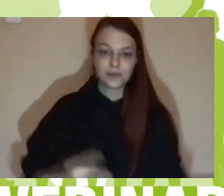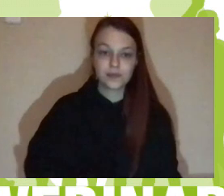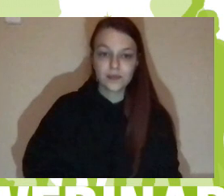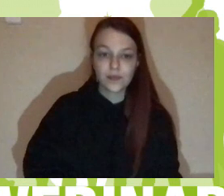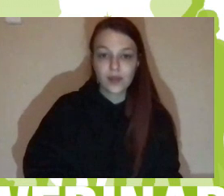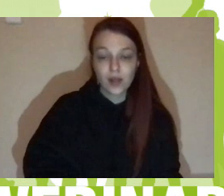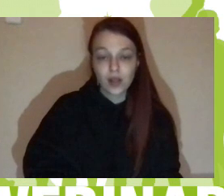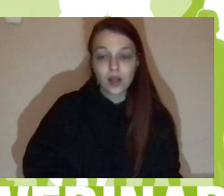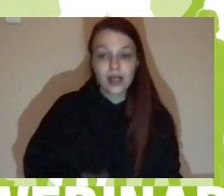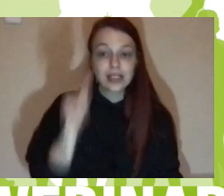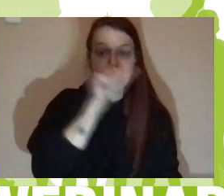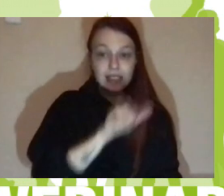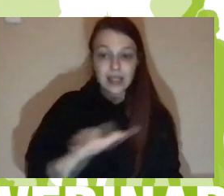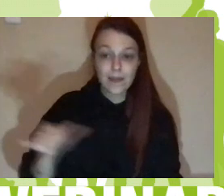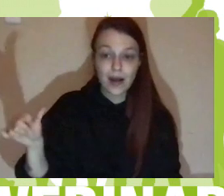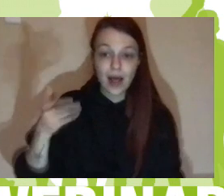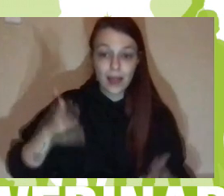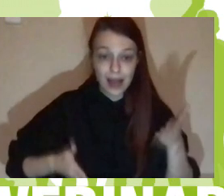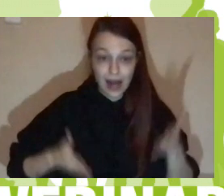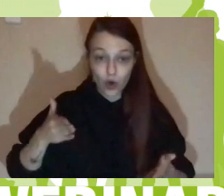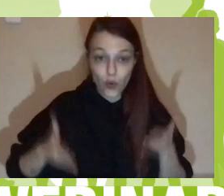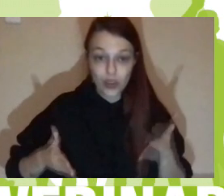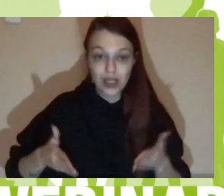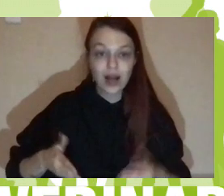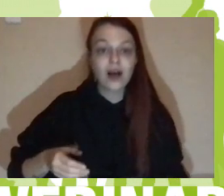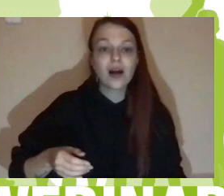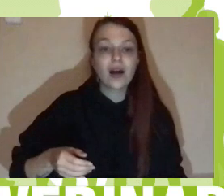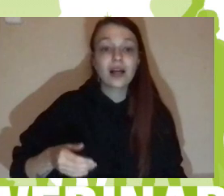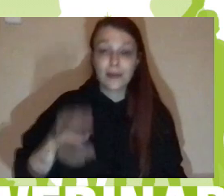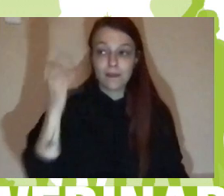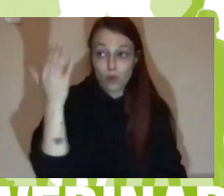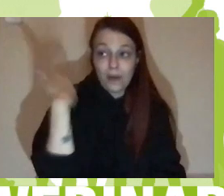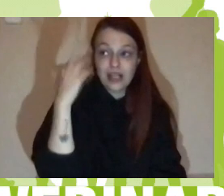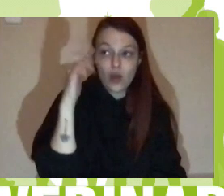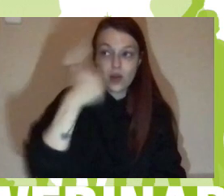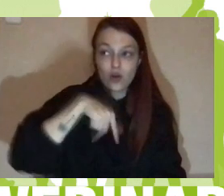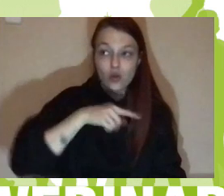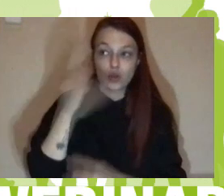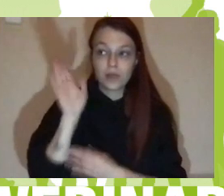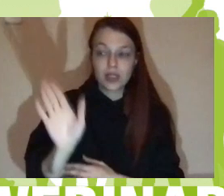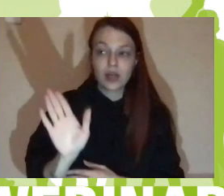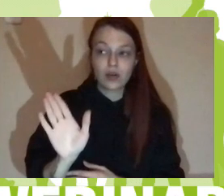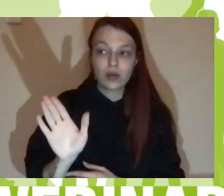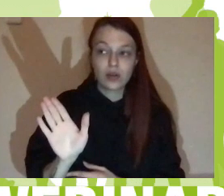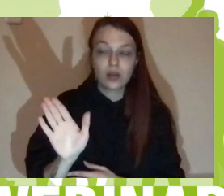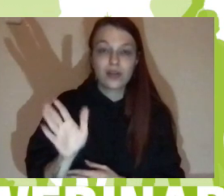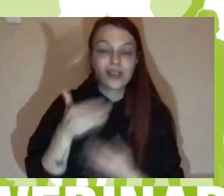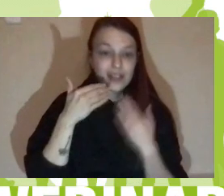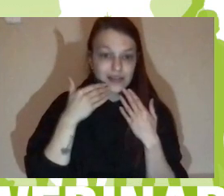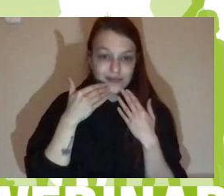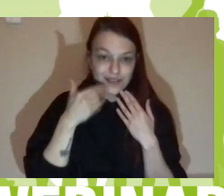robótica, del streaming que retransmitimos el pasado viernes. Y nada, encantada de haber compartido estas